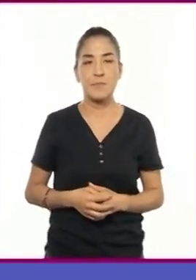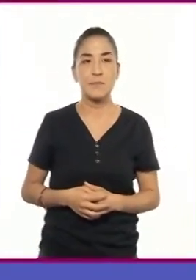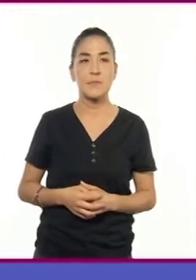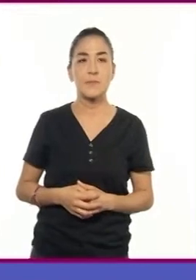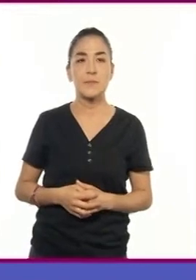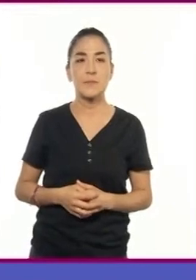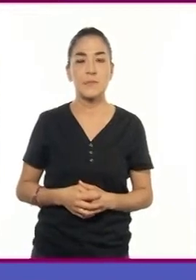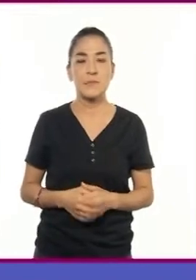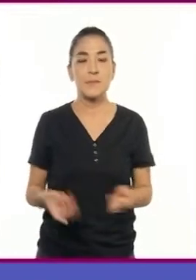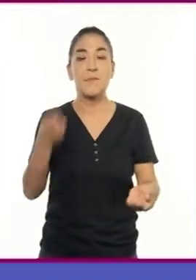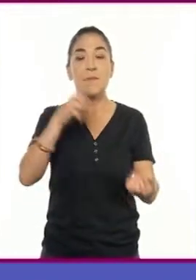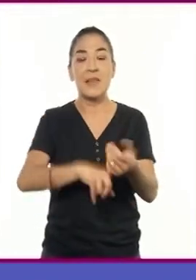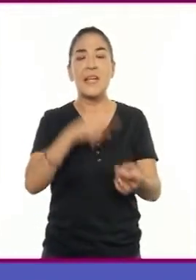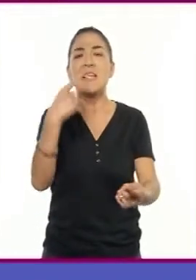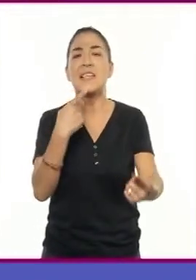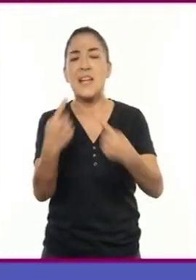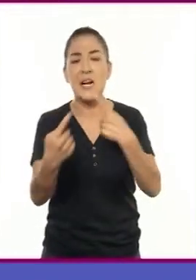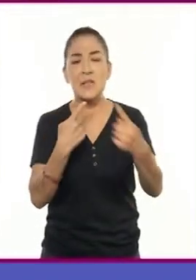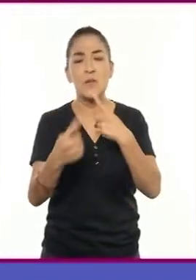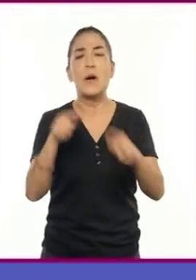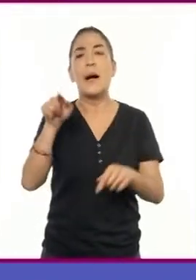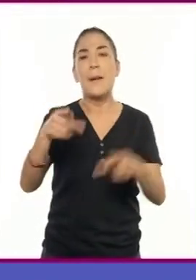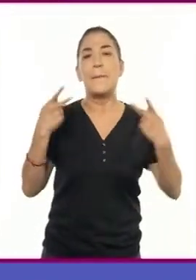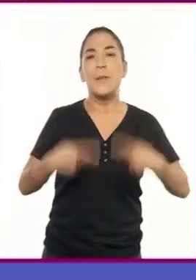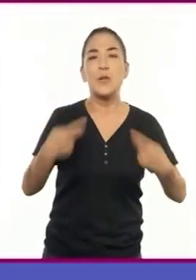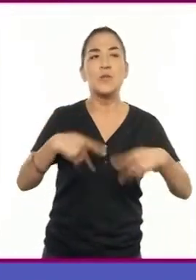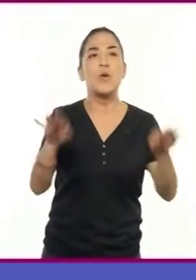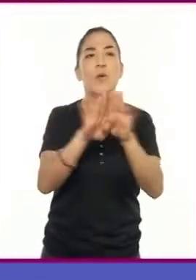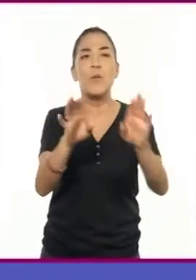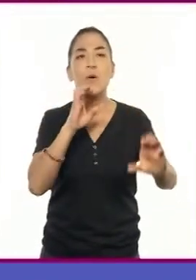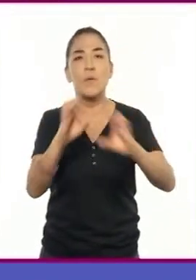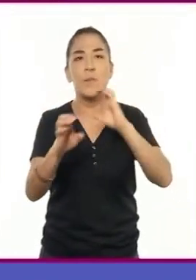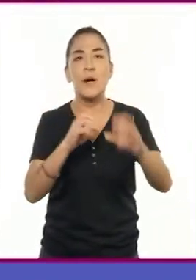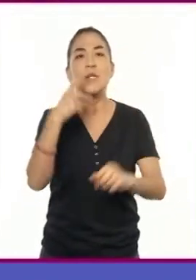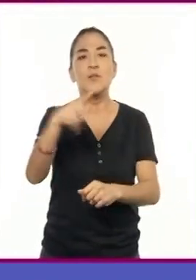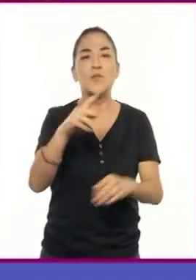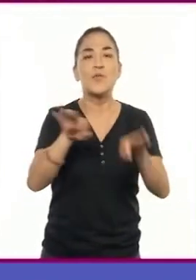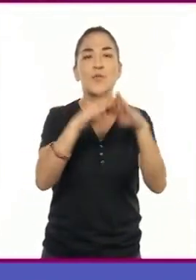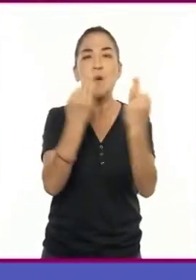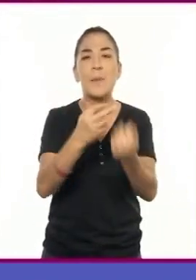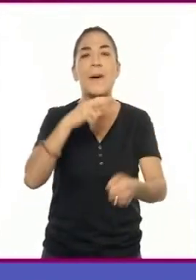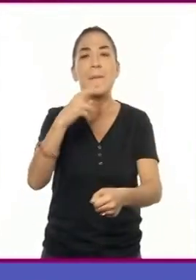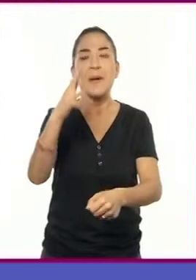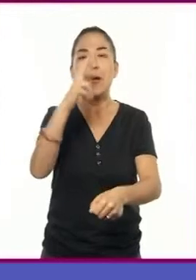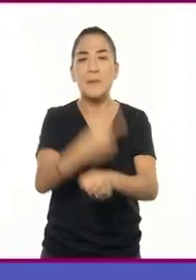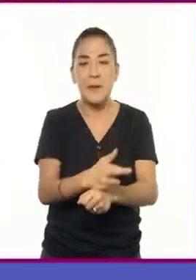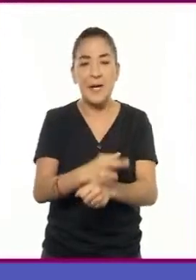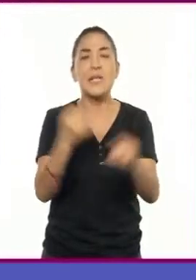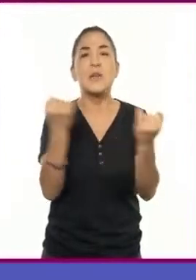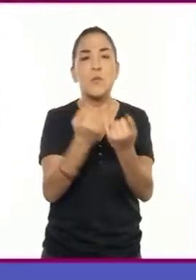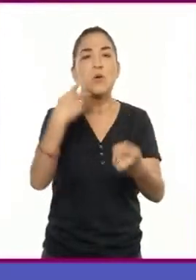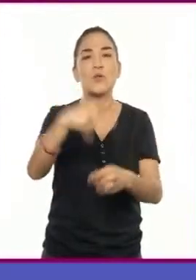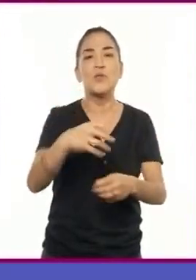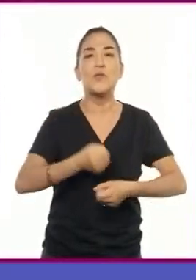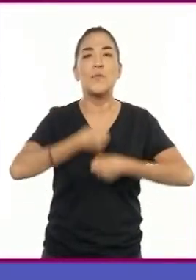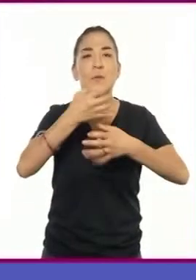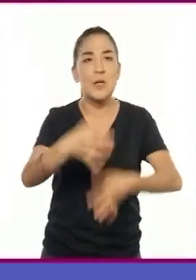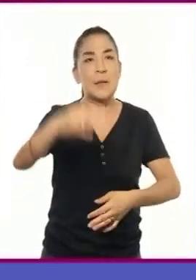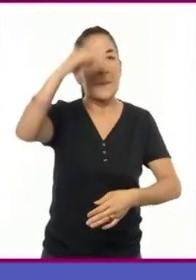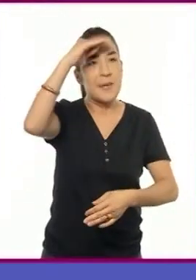Por medio de los diálogos, el personaje se comunica de manera verbal, expresa sus emociones y pensamientos.